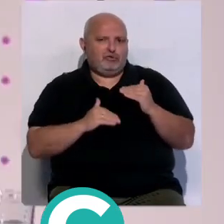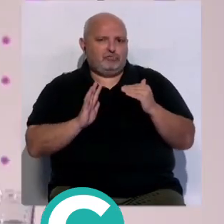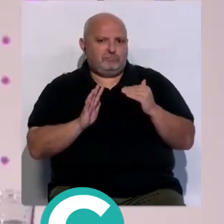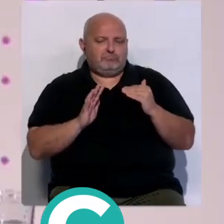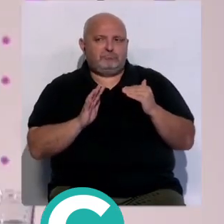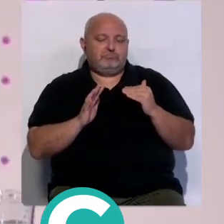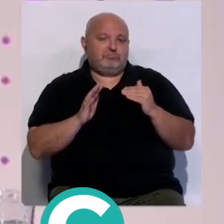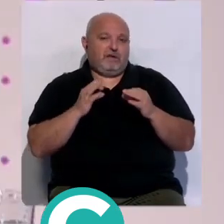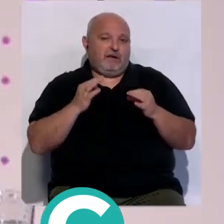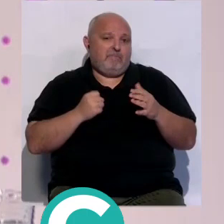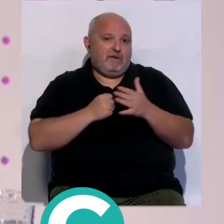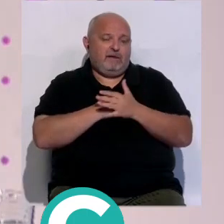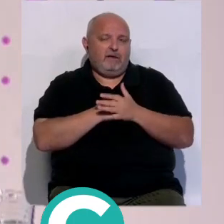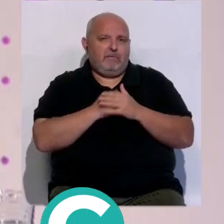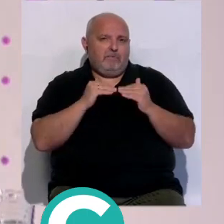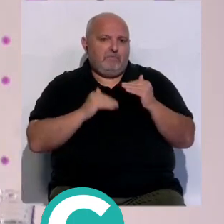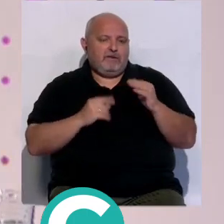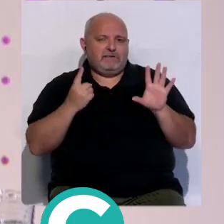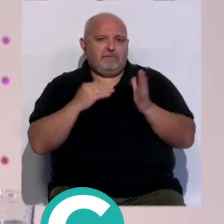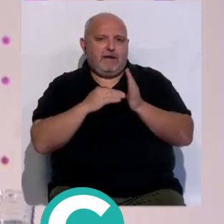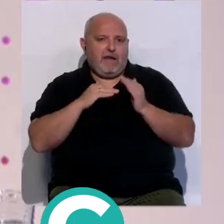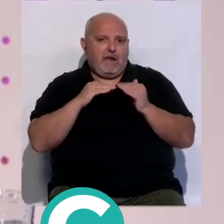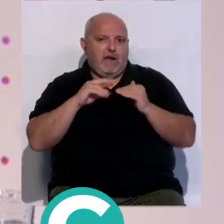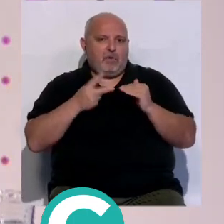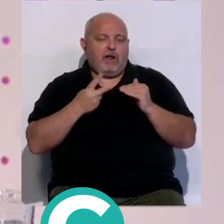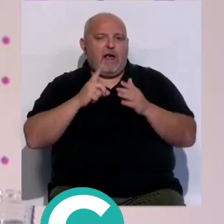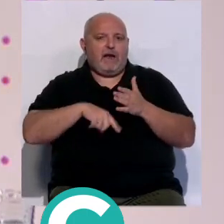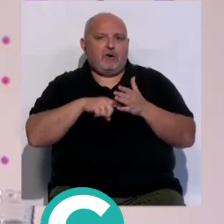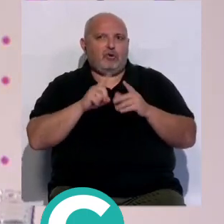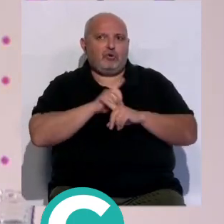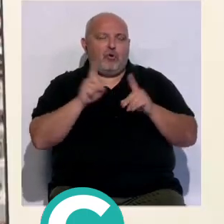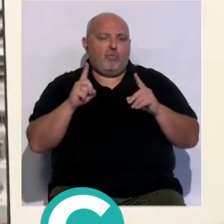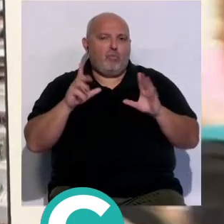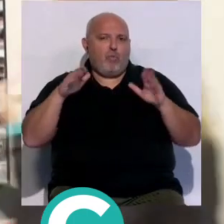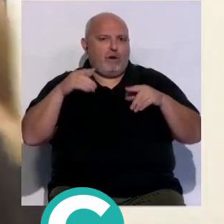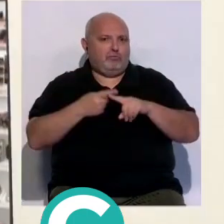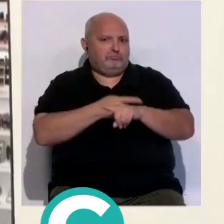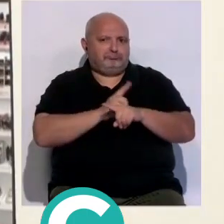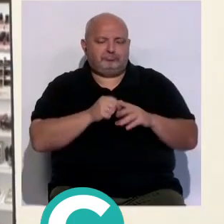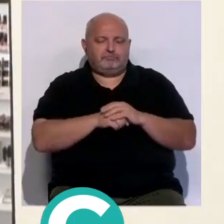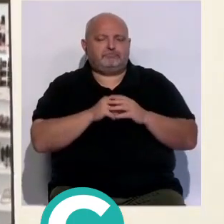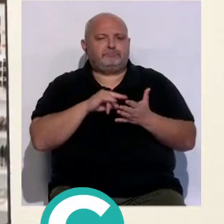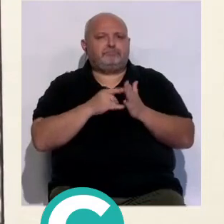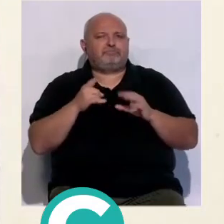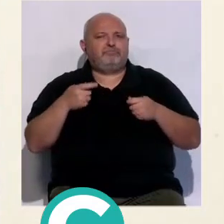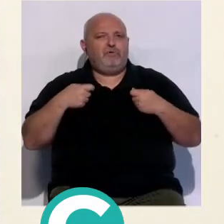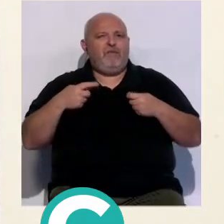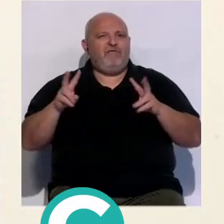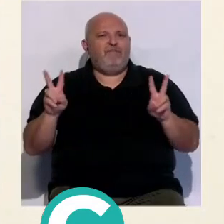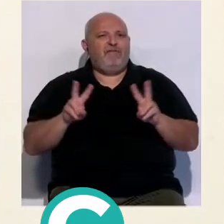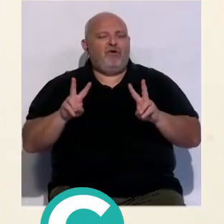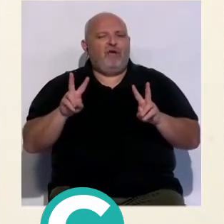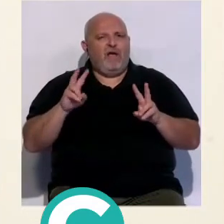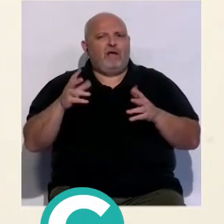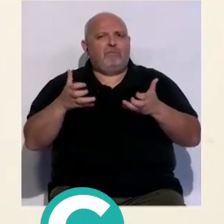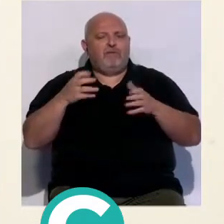el máximo que podían pedir han pedido menos de 6.000 euros con lo cual el alquiler no son tan altos. En el plan Comercio Vivo se han resuelto de forma